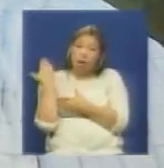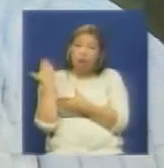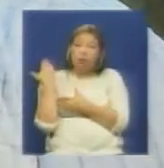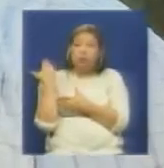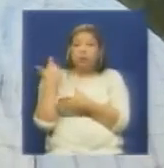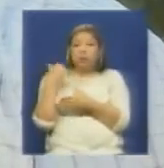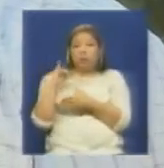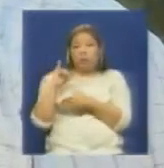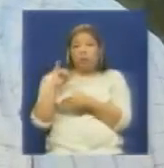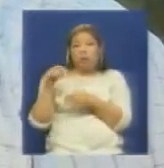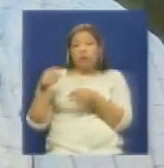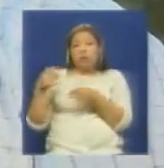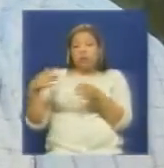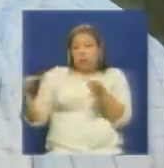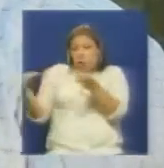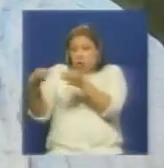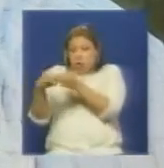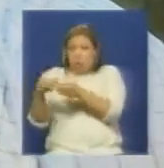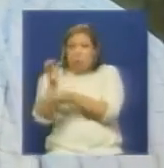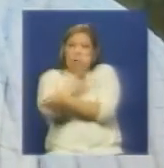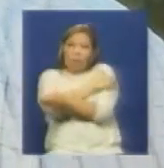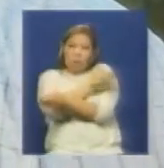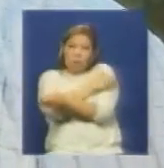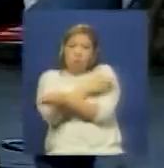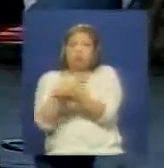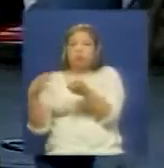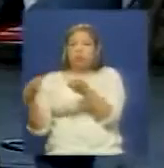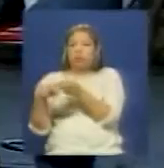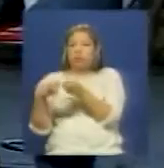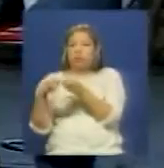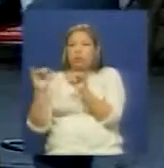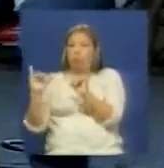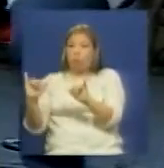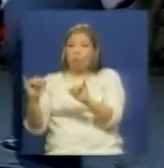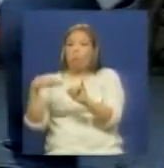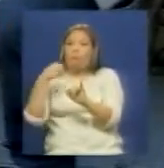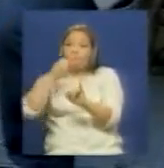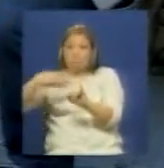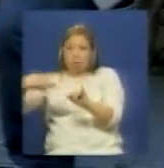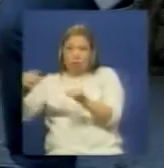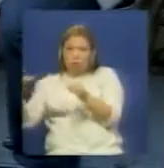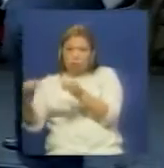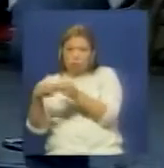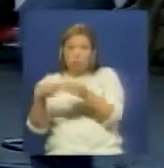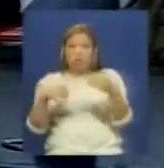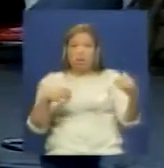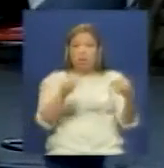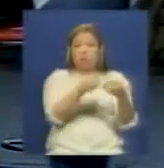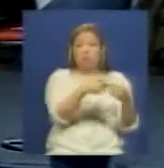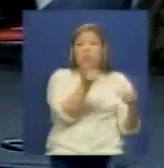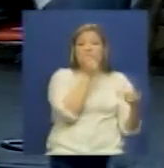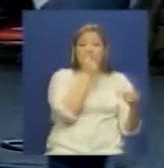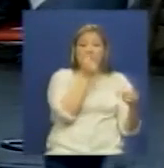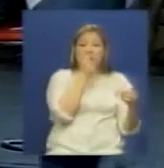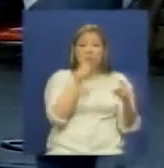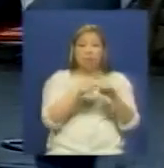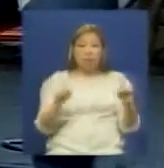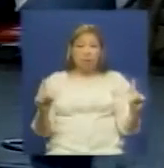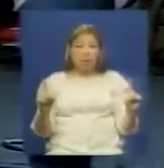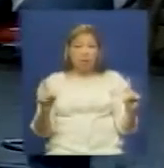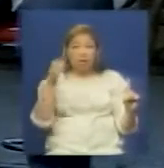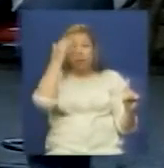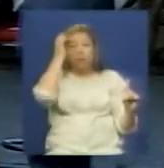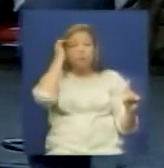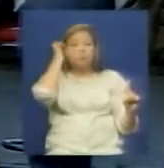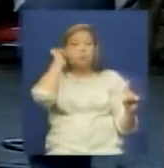existía el bufete de acción democrática que lo manejaba eh eh como se llama este compañero la tribu de Morales la tribu Morales Bello